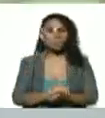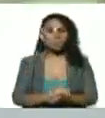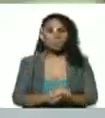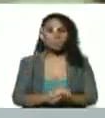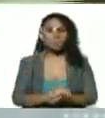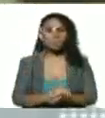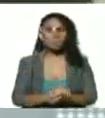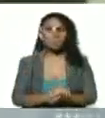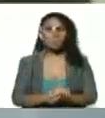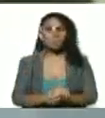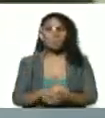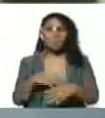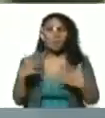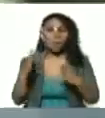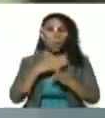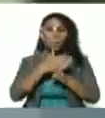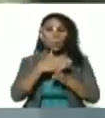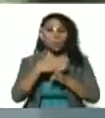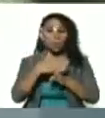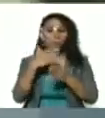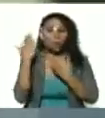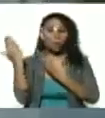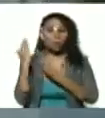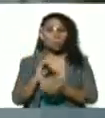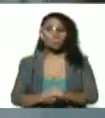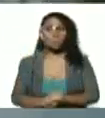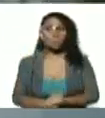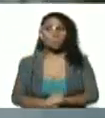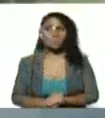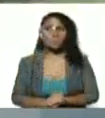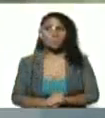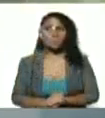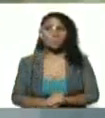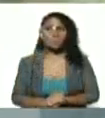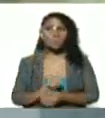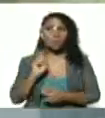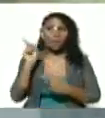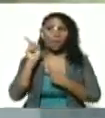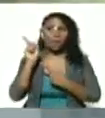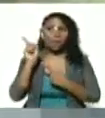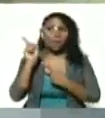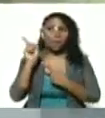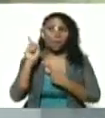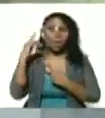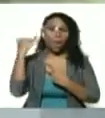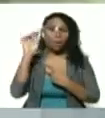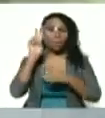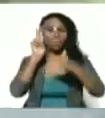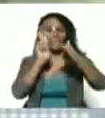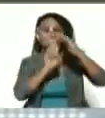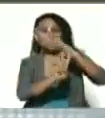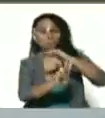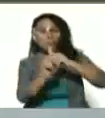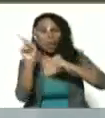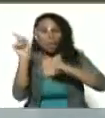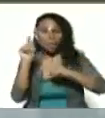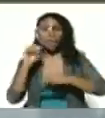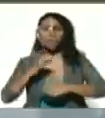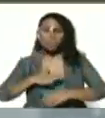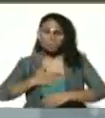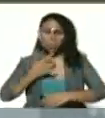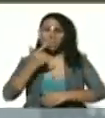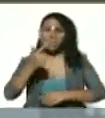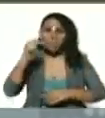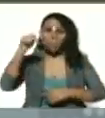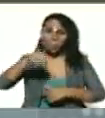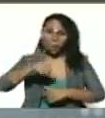que compartieron con él, él tenía una visión, en eso yo podría decir hoy,